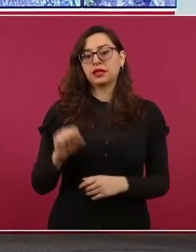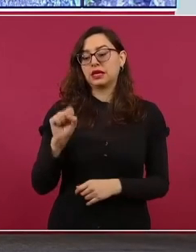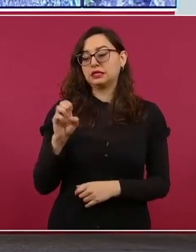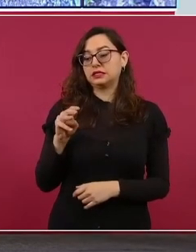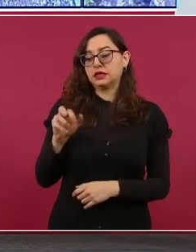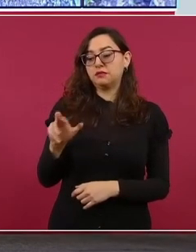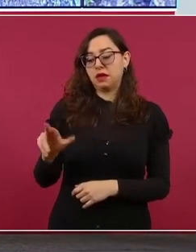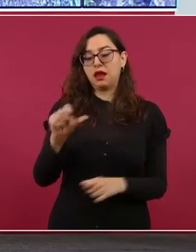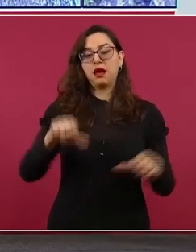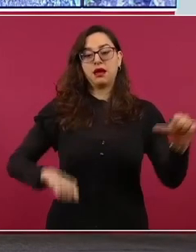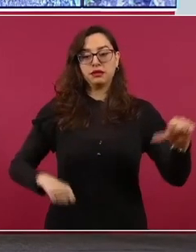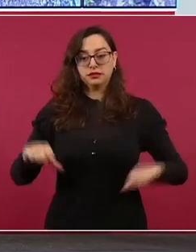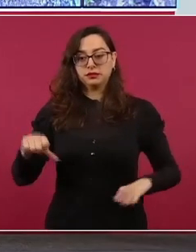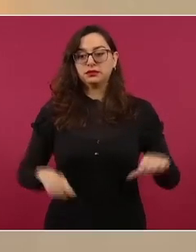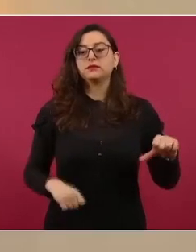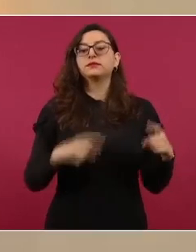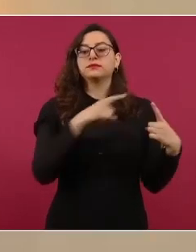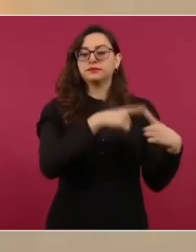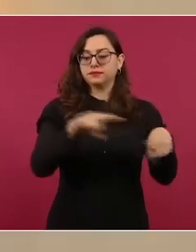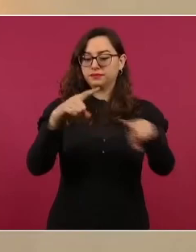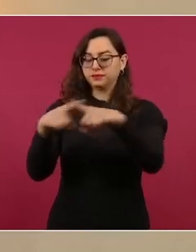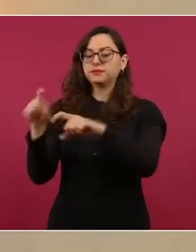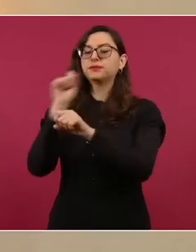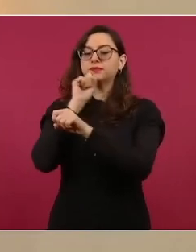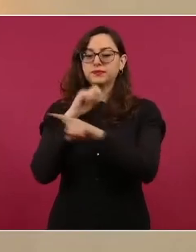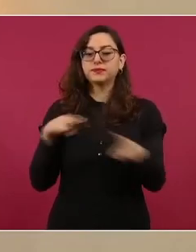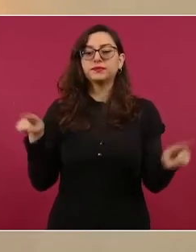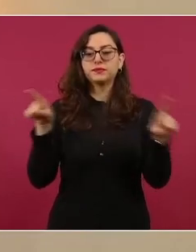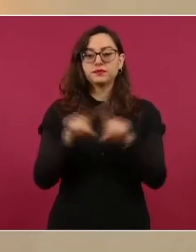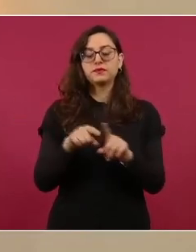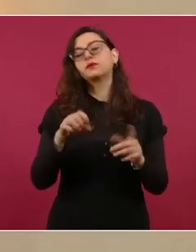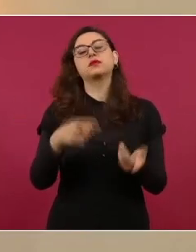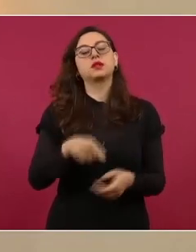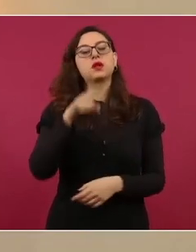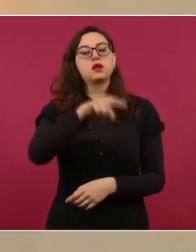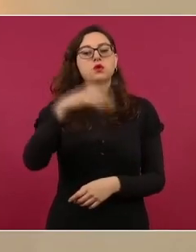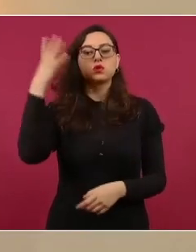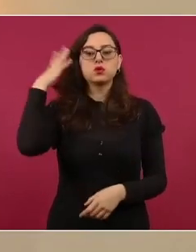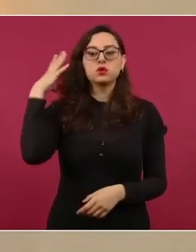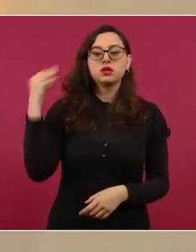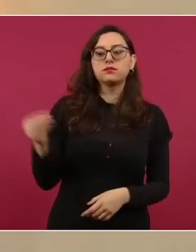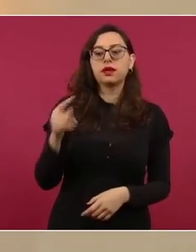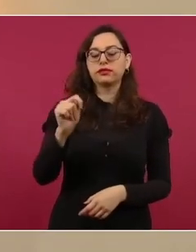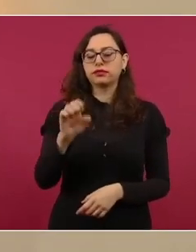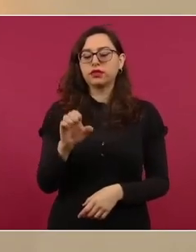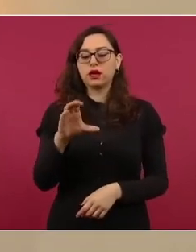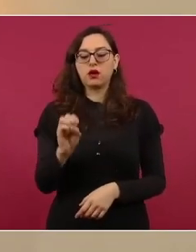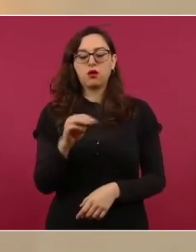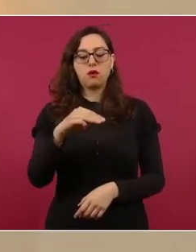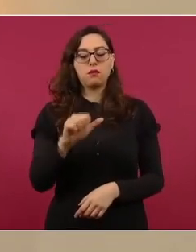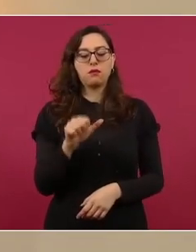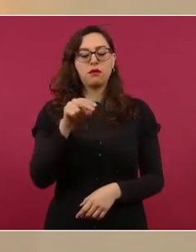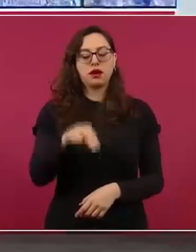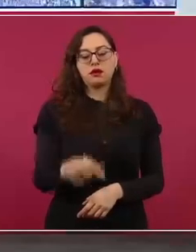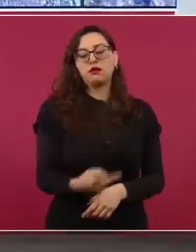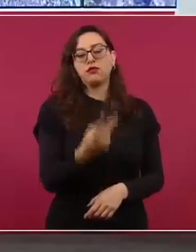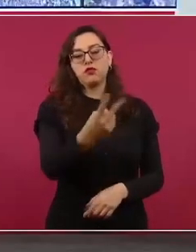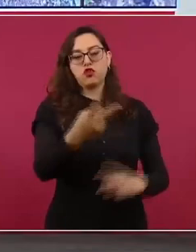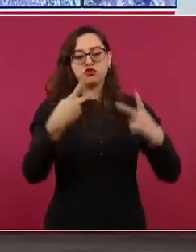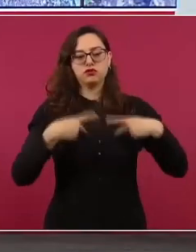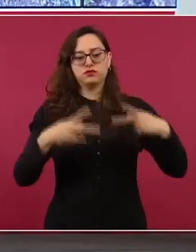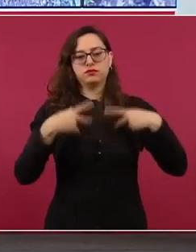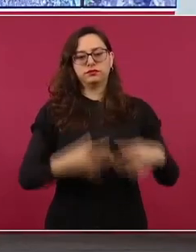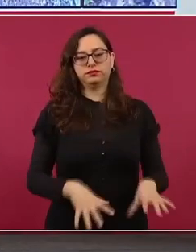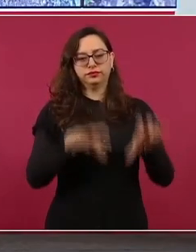diferentes operaciones. Hay un despliegue permanente en Colima y en el caso de Tecomán se detuvo a dos personas con